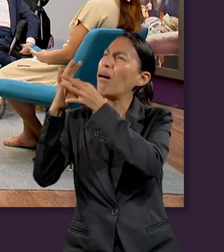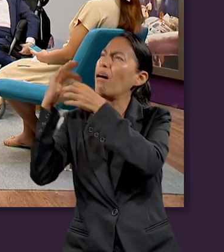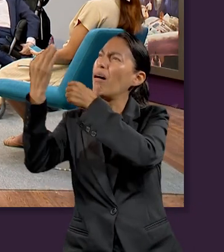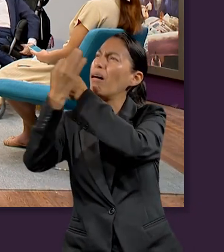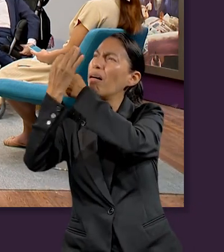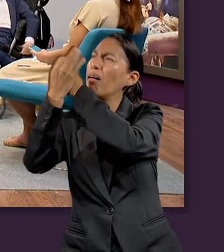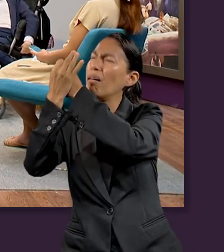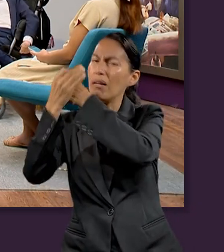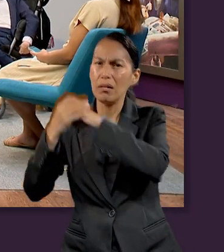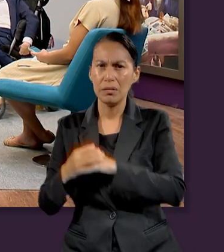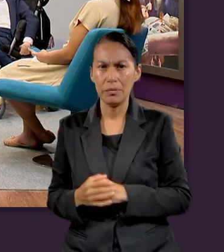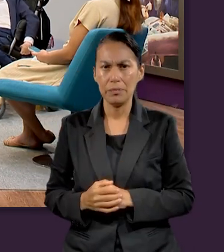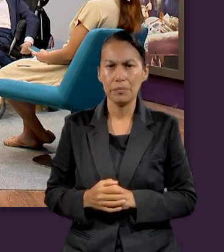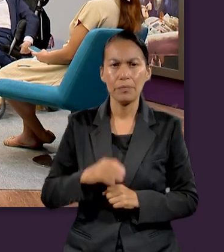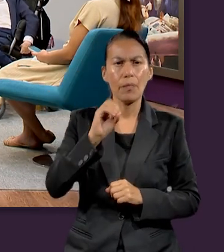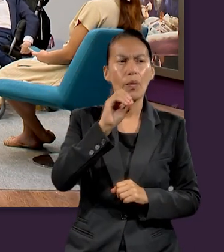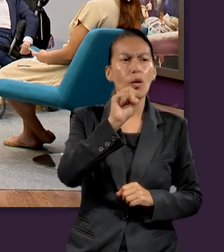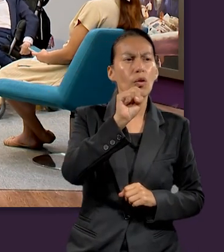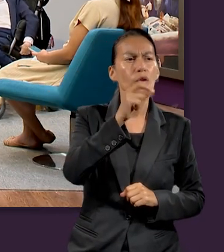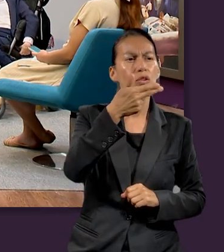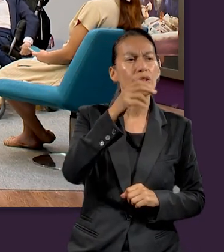y nos protegemos.